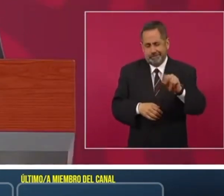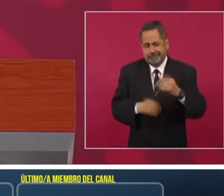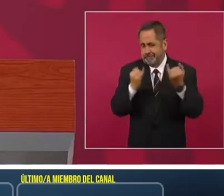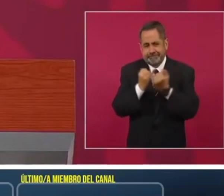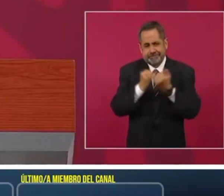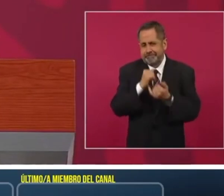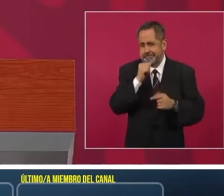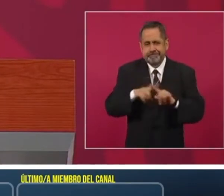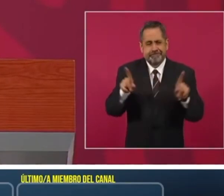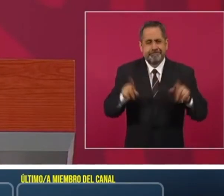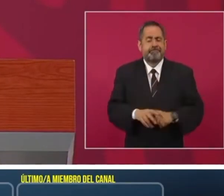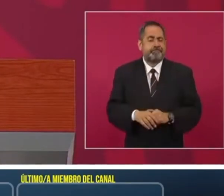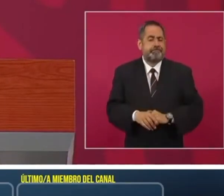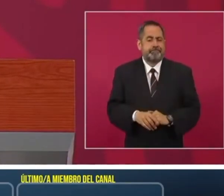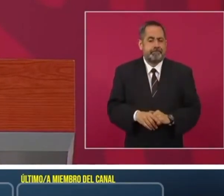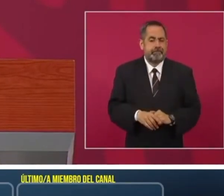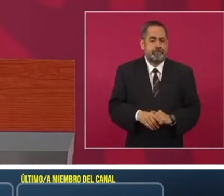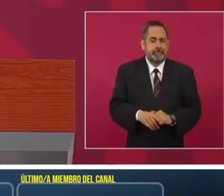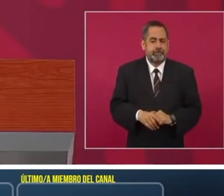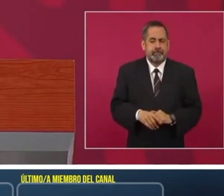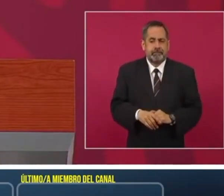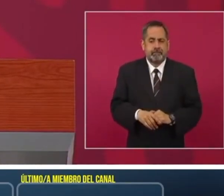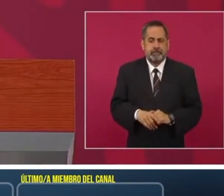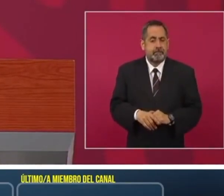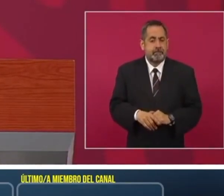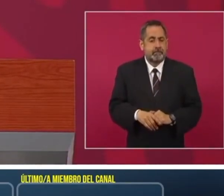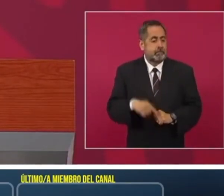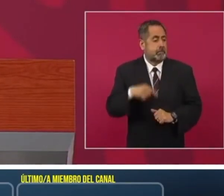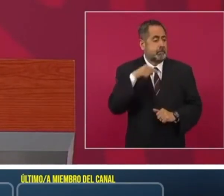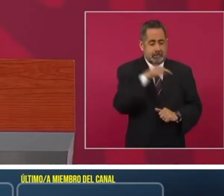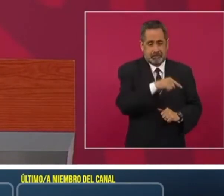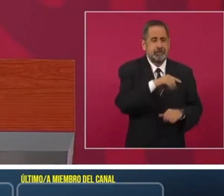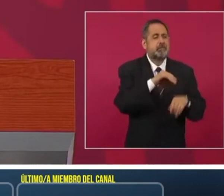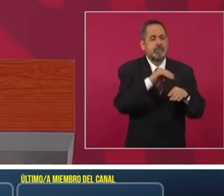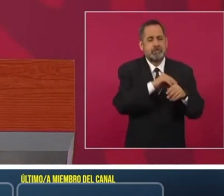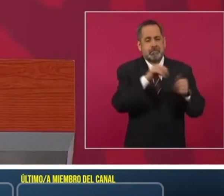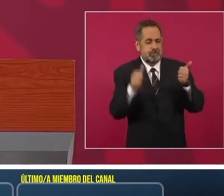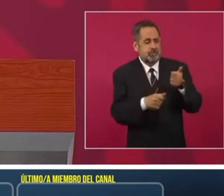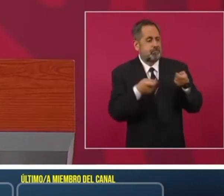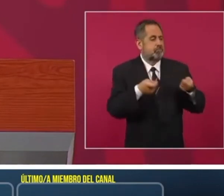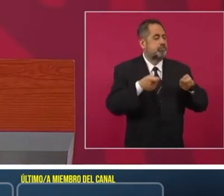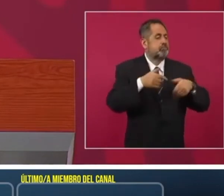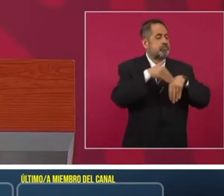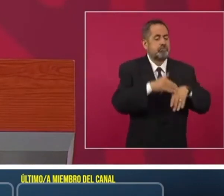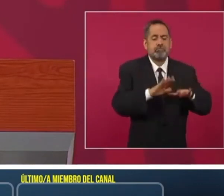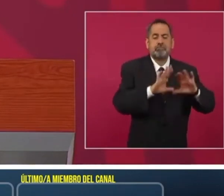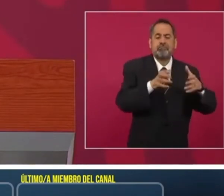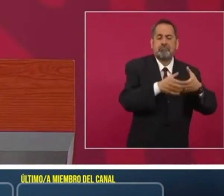él estaba y sigue estando al servicio de la mafia del poder.